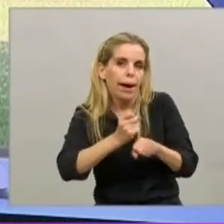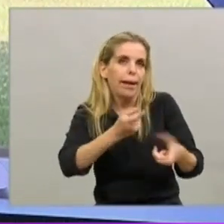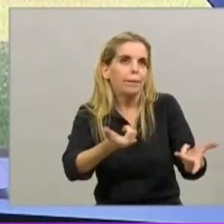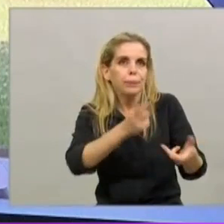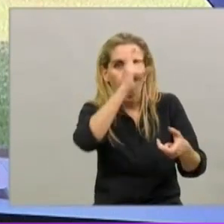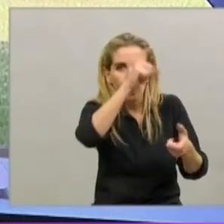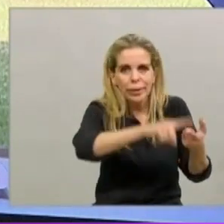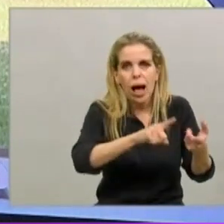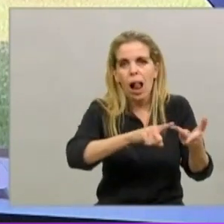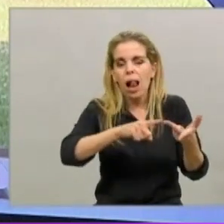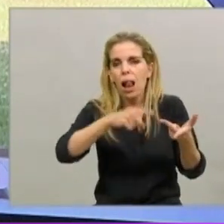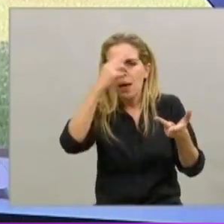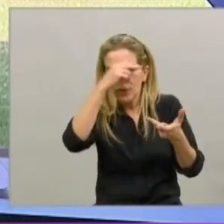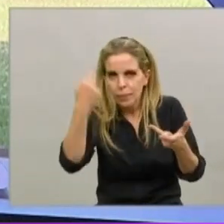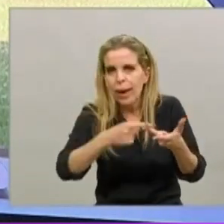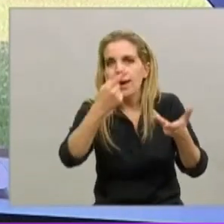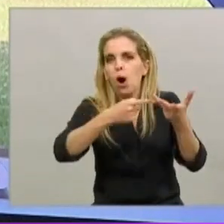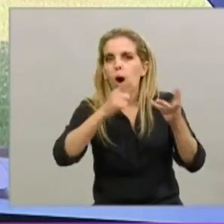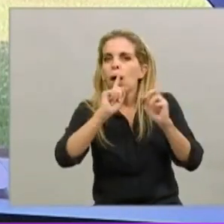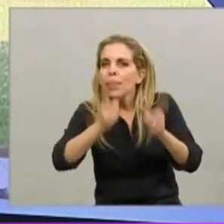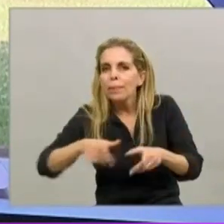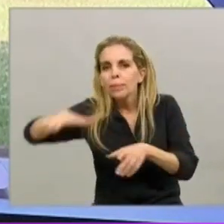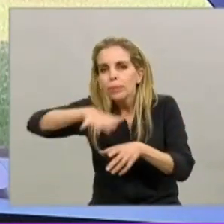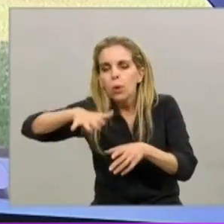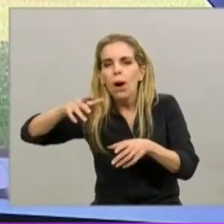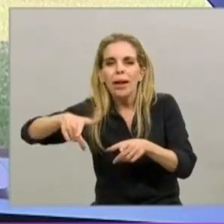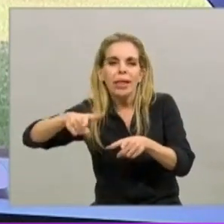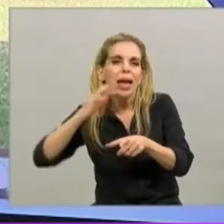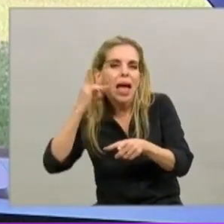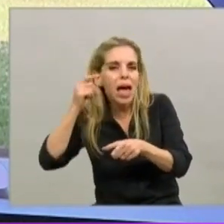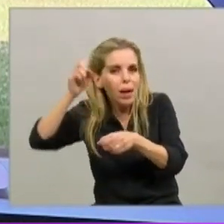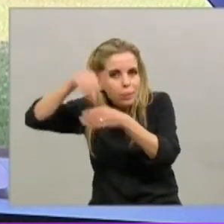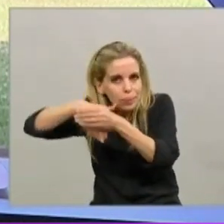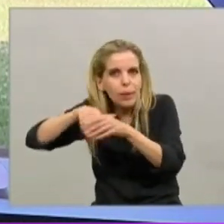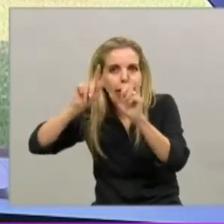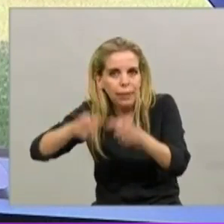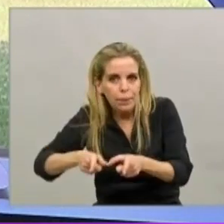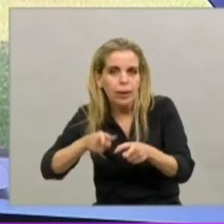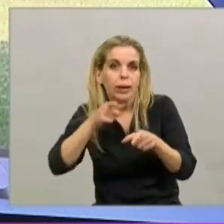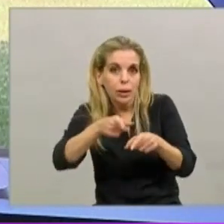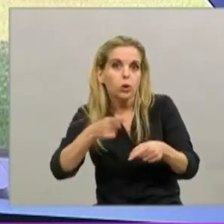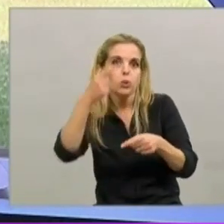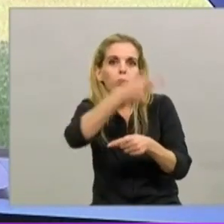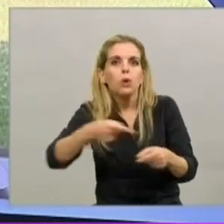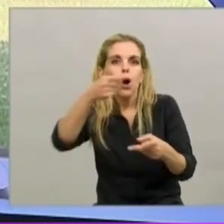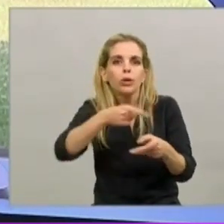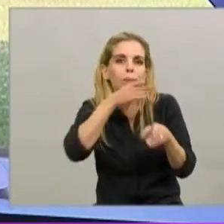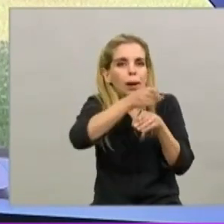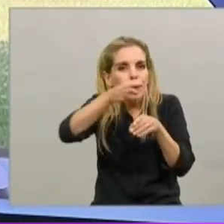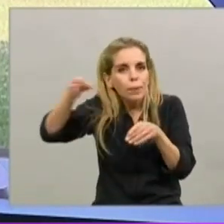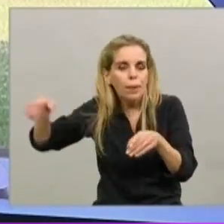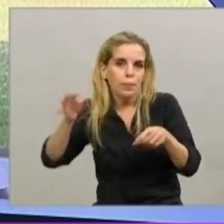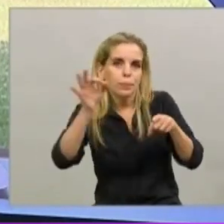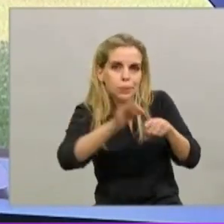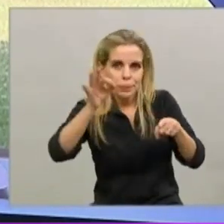geriátricos. Eso lo hacemos una, damos la vuelta una vez por semana, porque son lugares muy sensibles como focos de contagio.